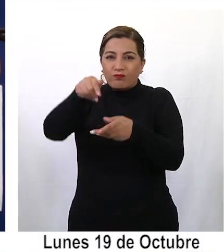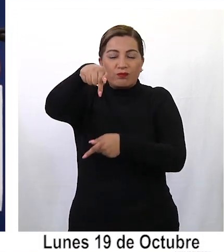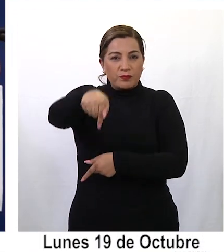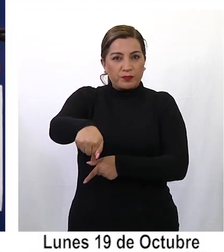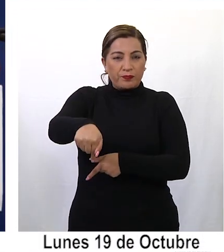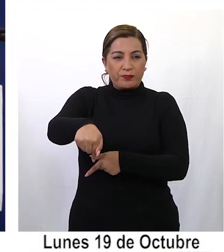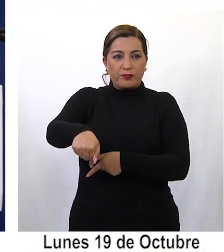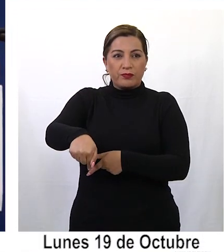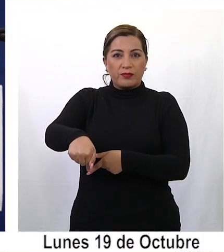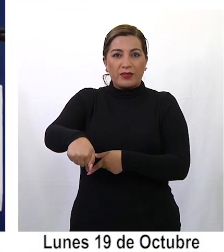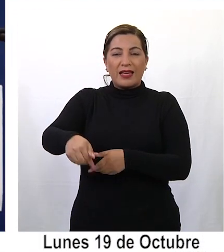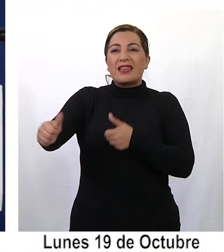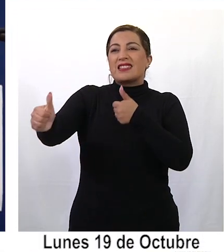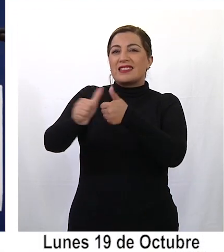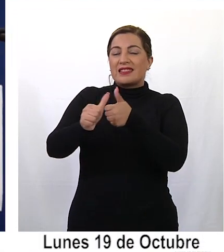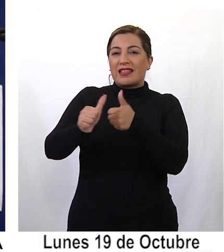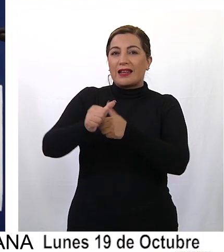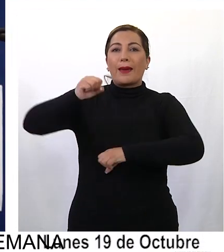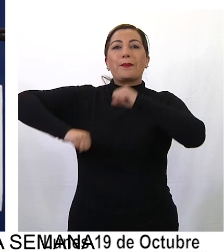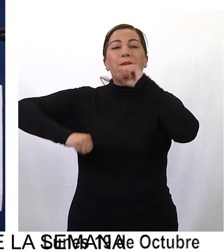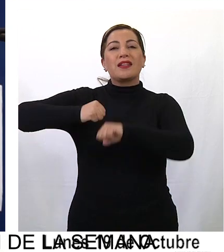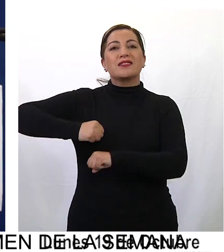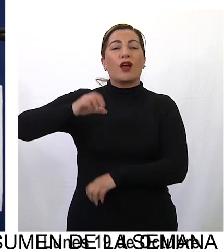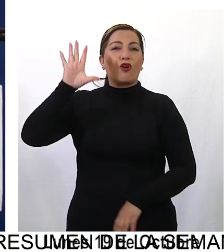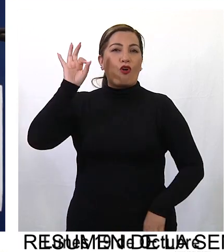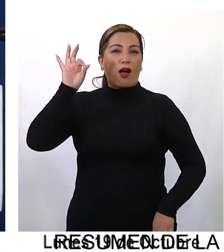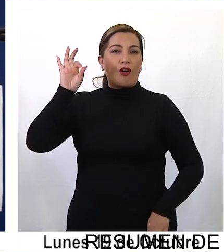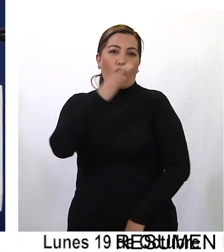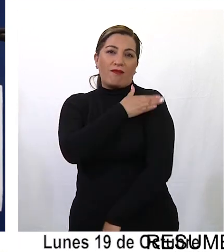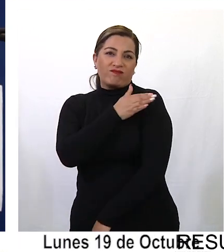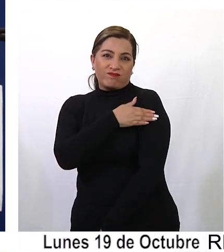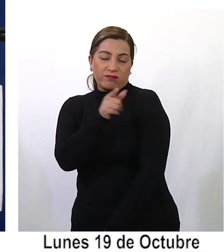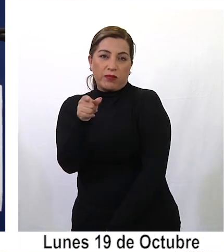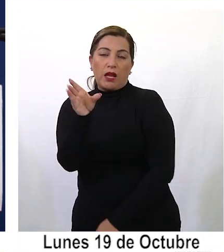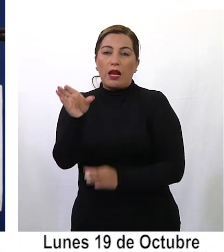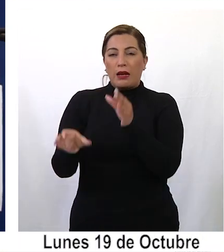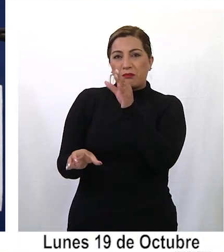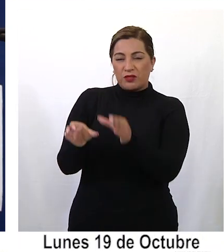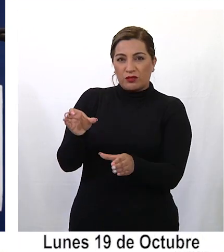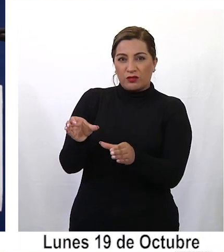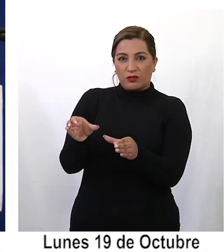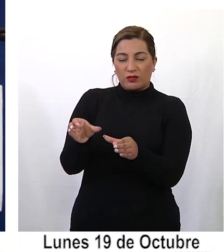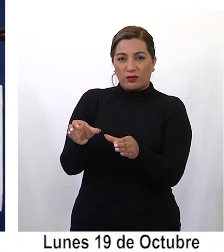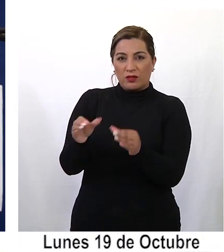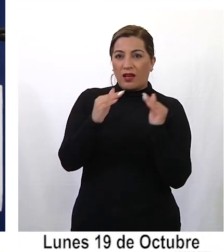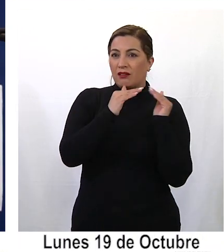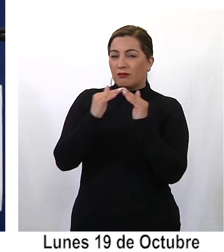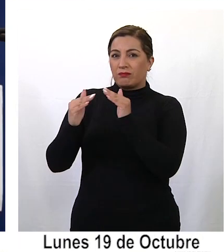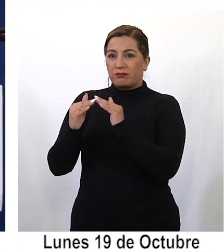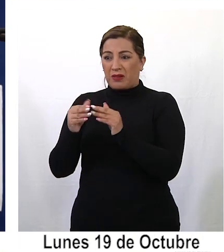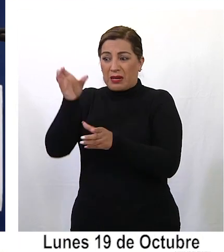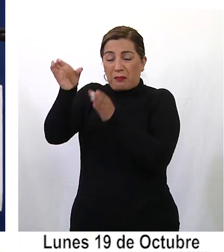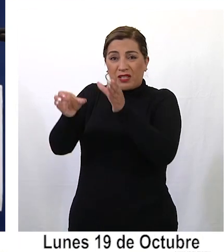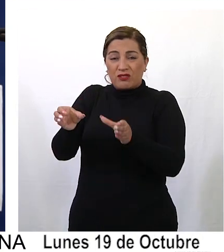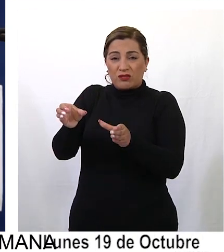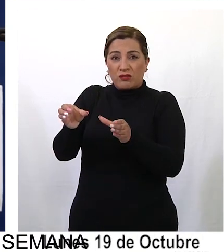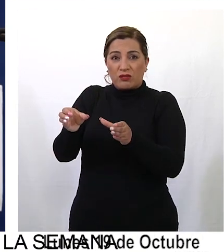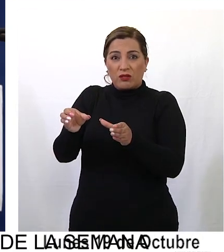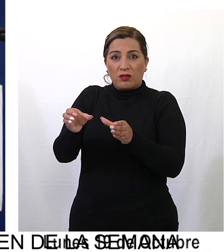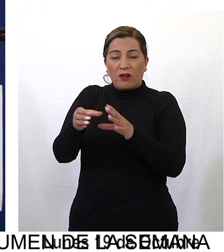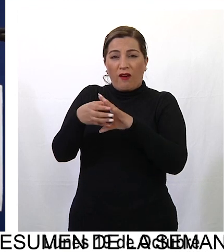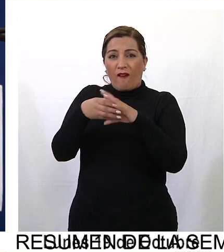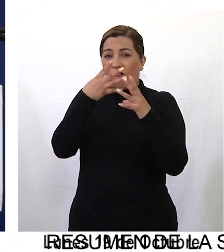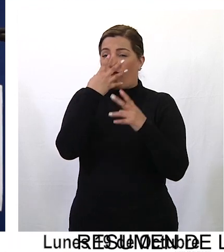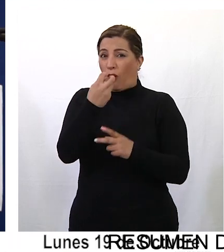de la embotelladora Coca-Cola, como yo les refiero, en donde personas desde la población lanzan una cantidad importante de bombas